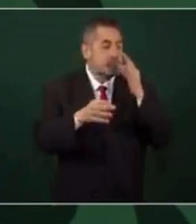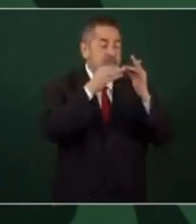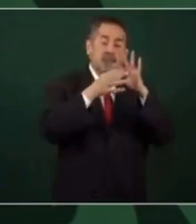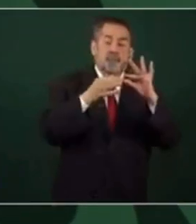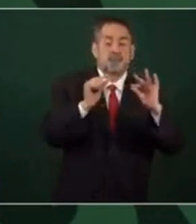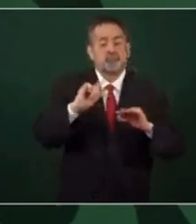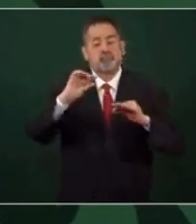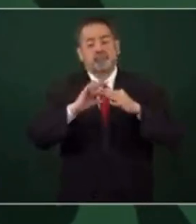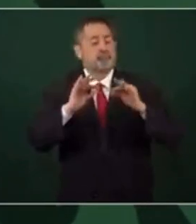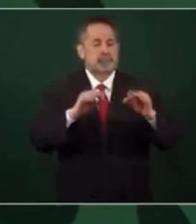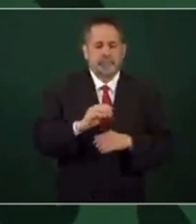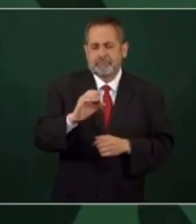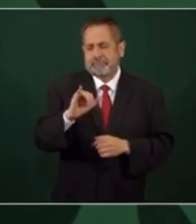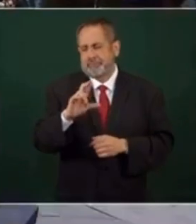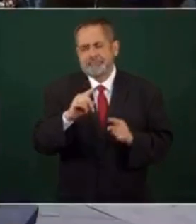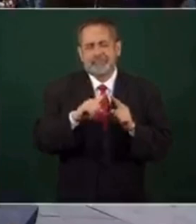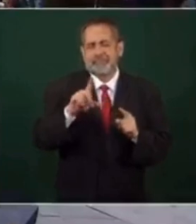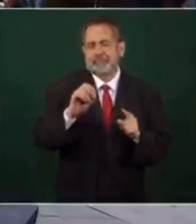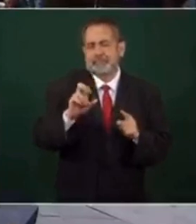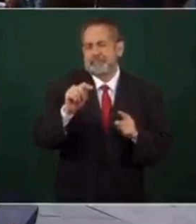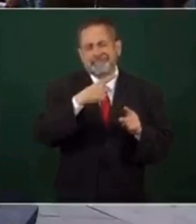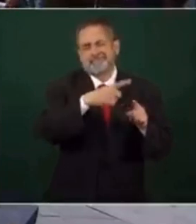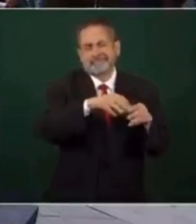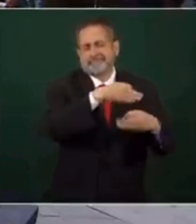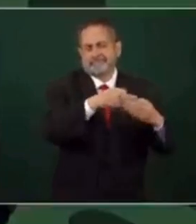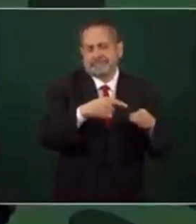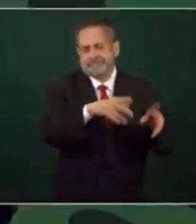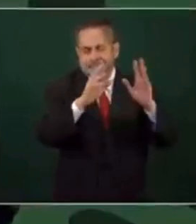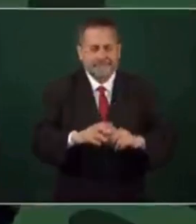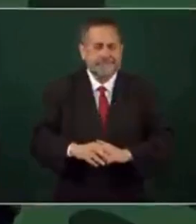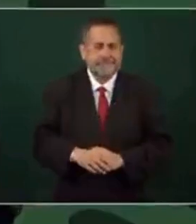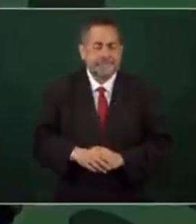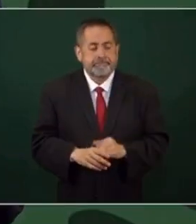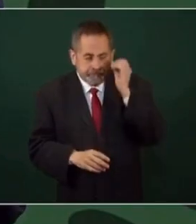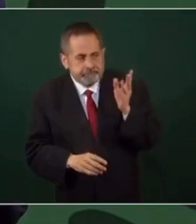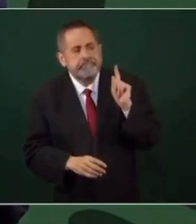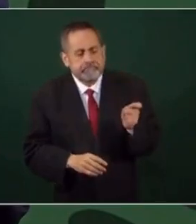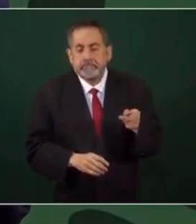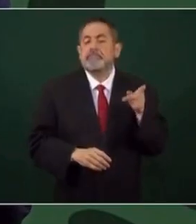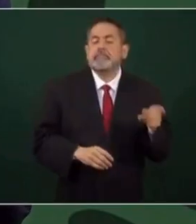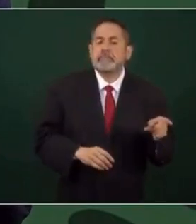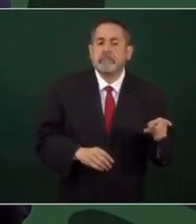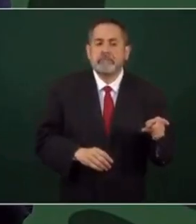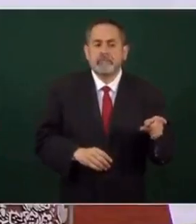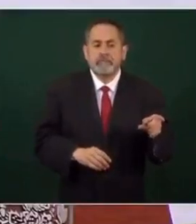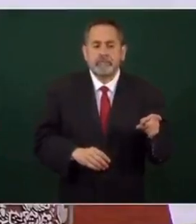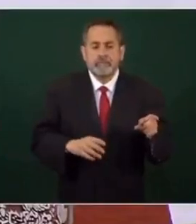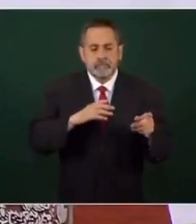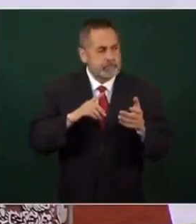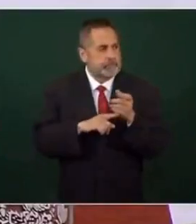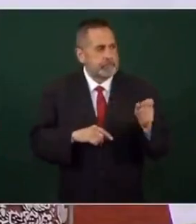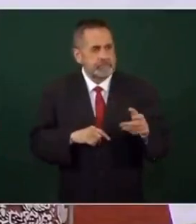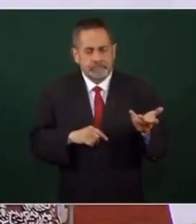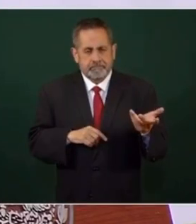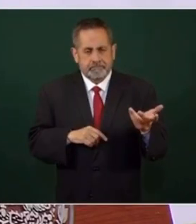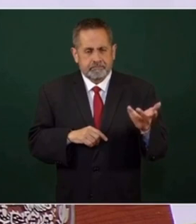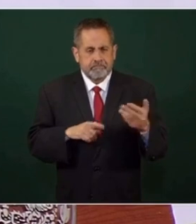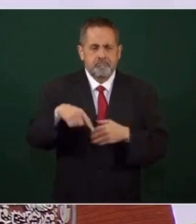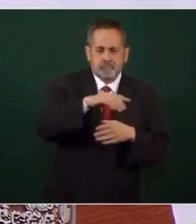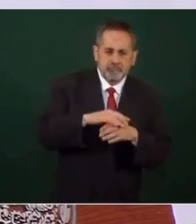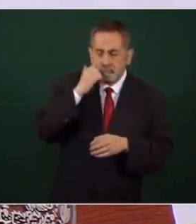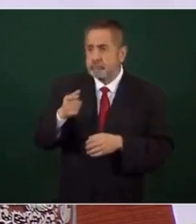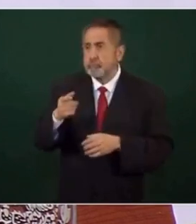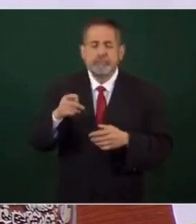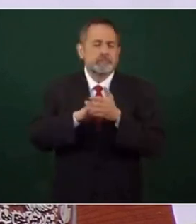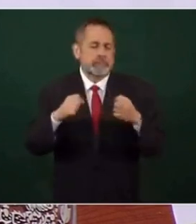famosos, a Ciro y a Lore de Mola, a todos estos, de que había consigna de